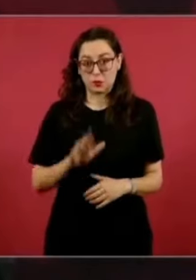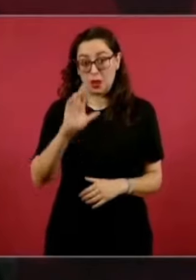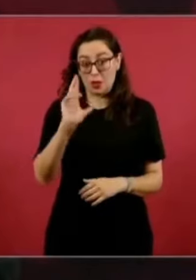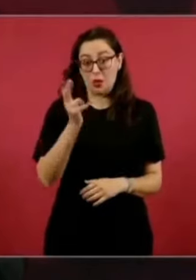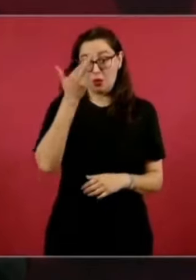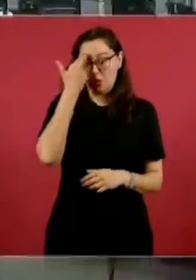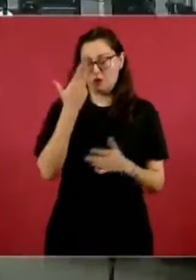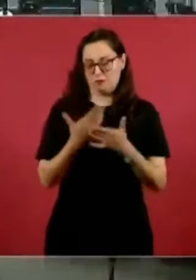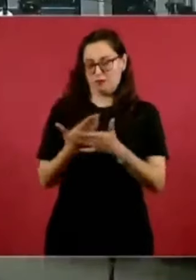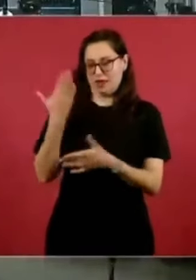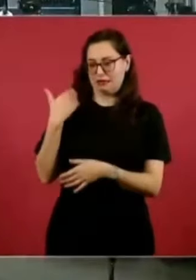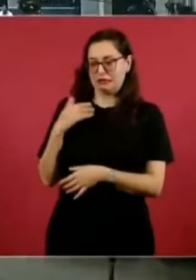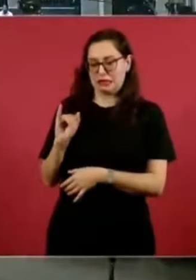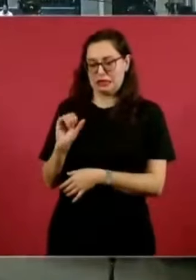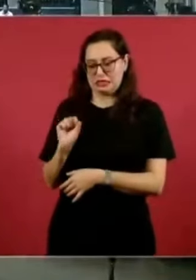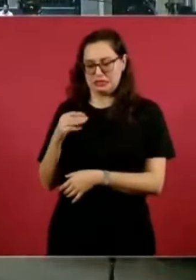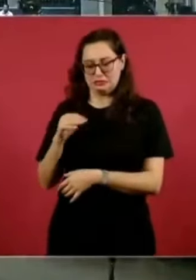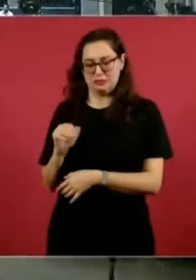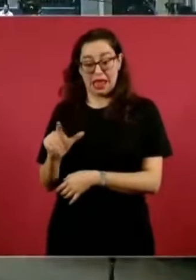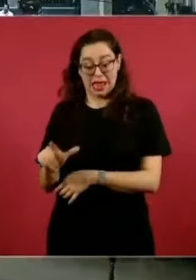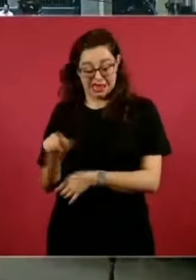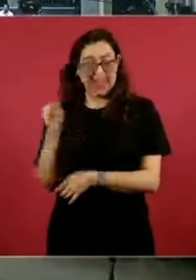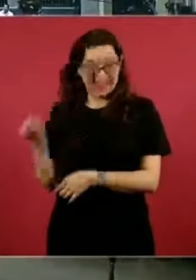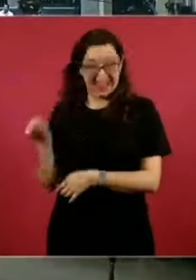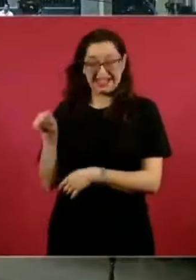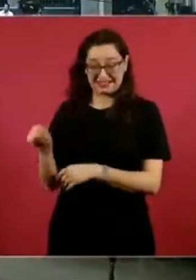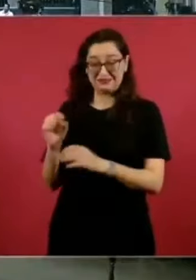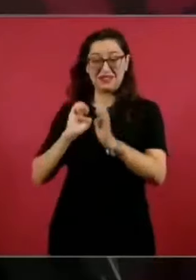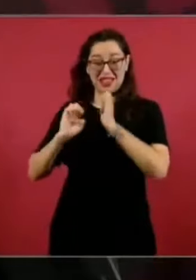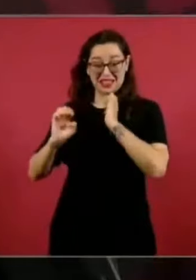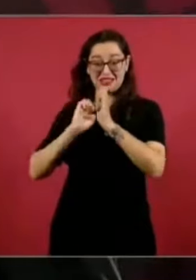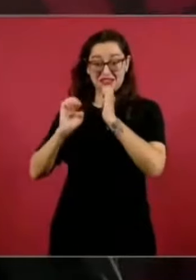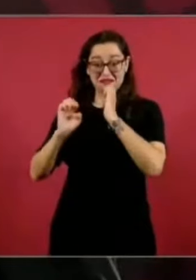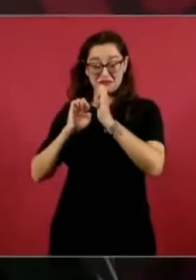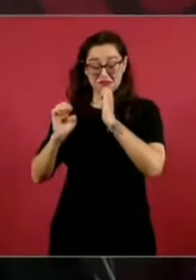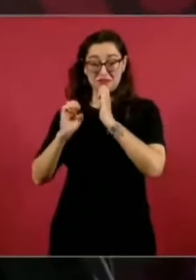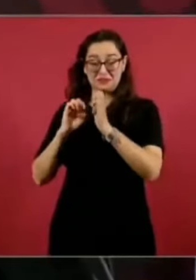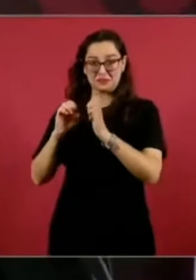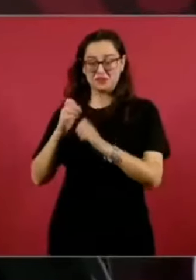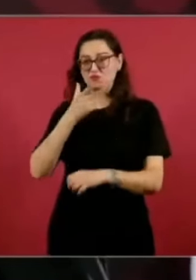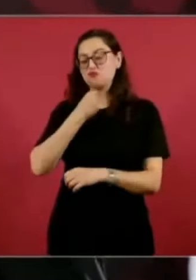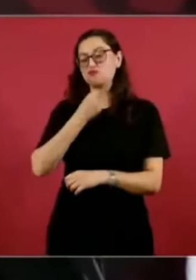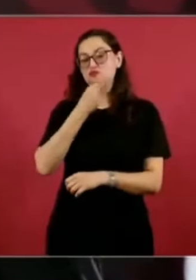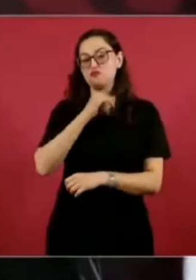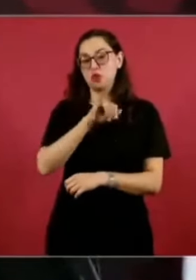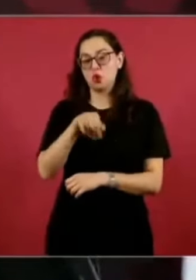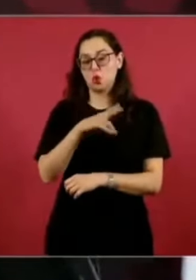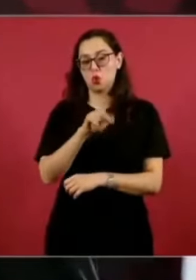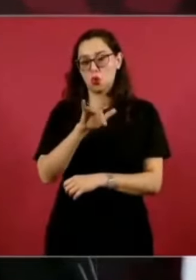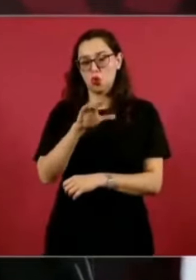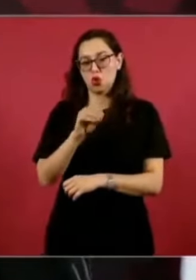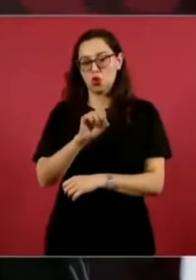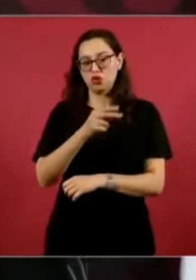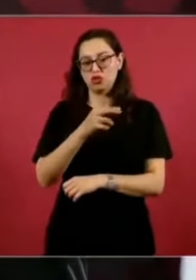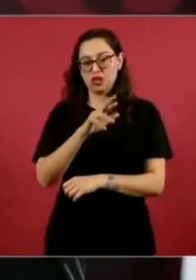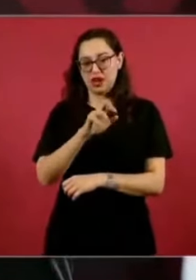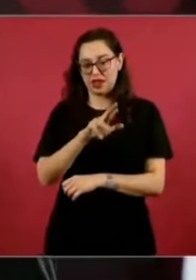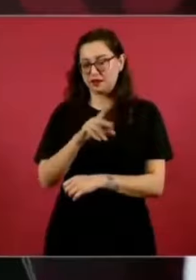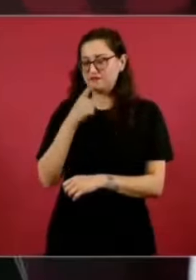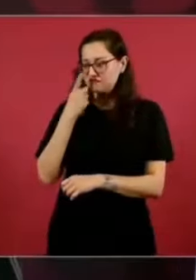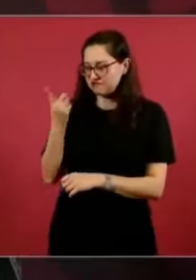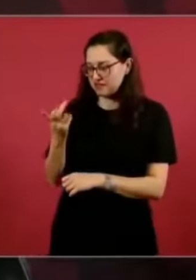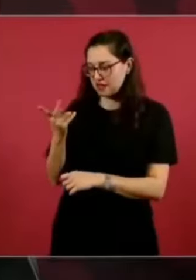una gran entrevista de don Julio Scherrer y él decía que